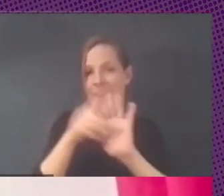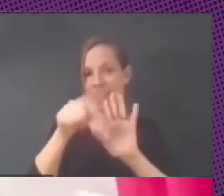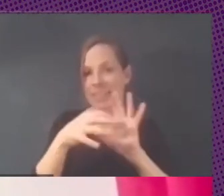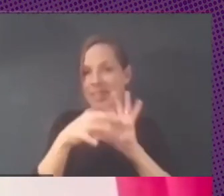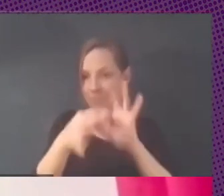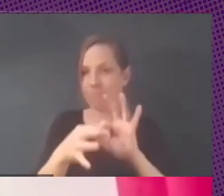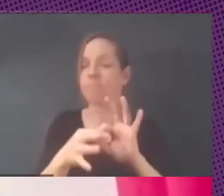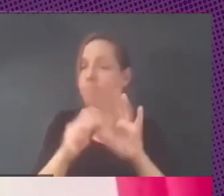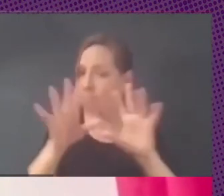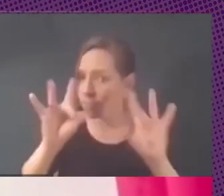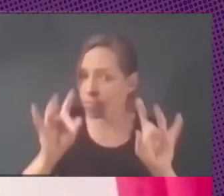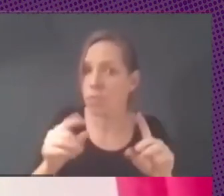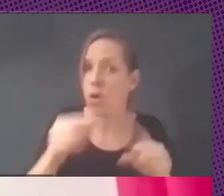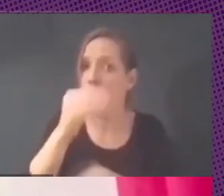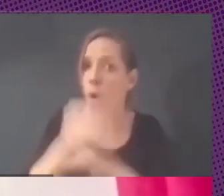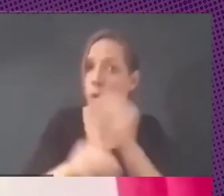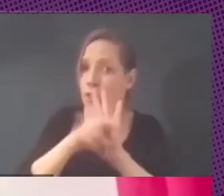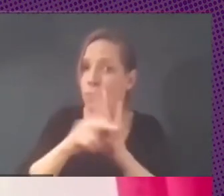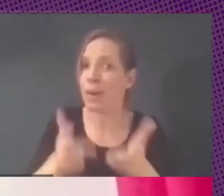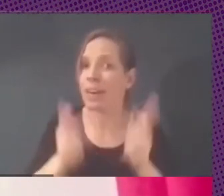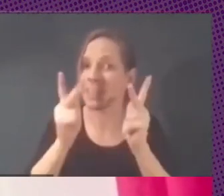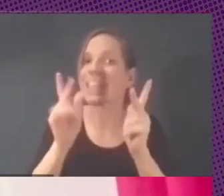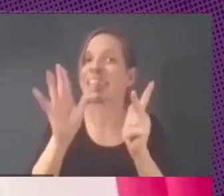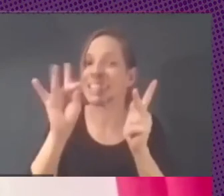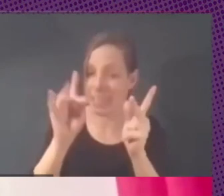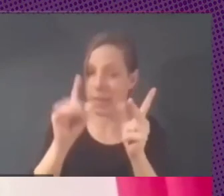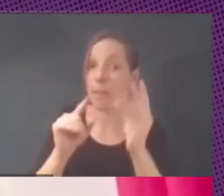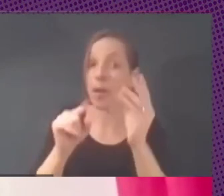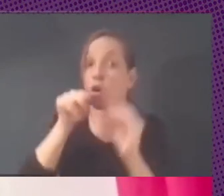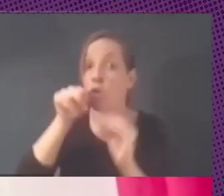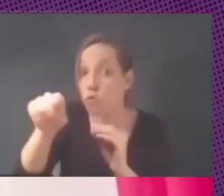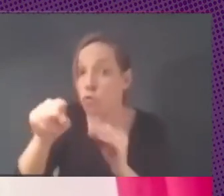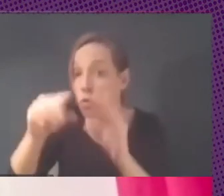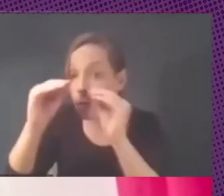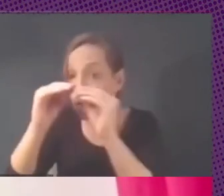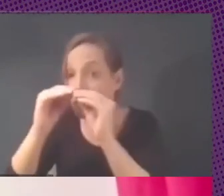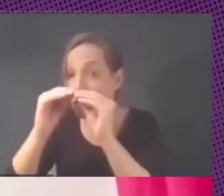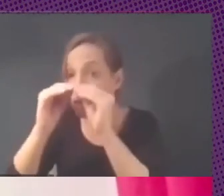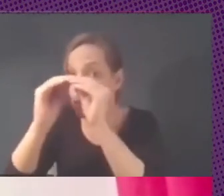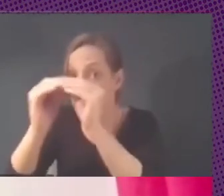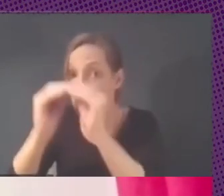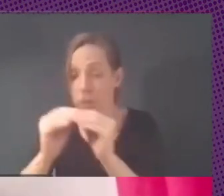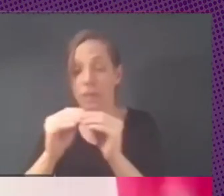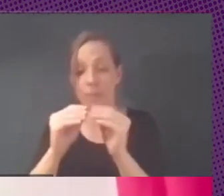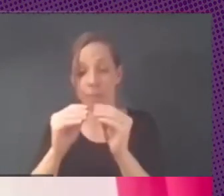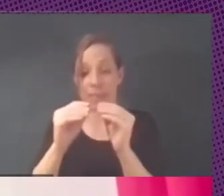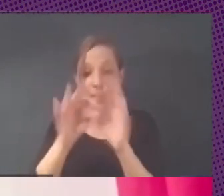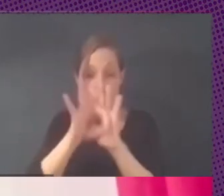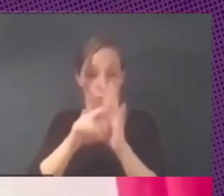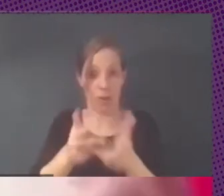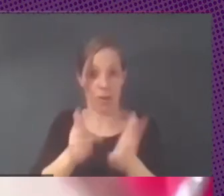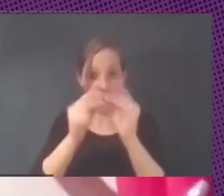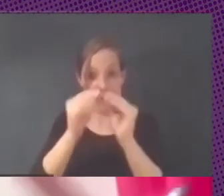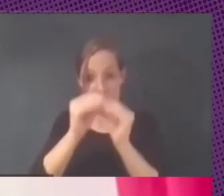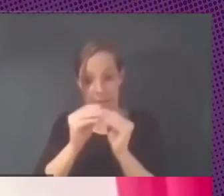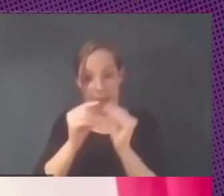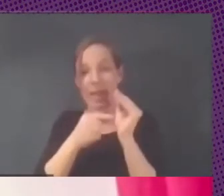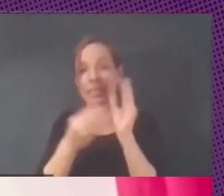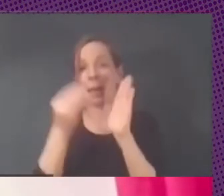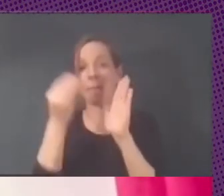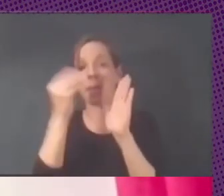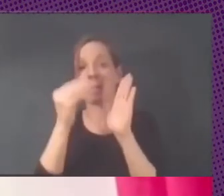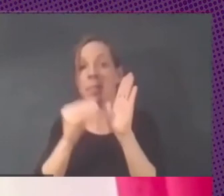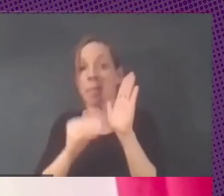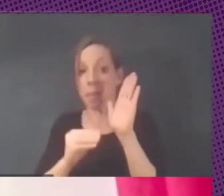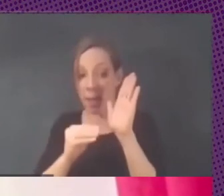dice que sí que tienes que usar software libre pero es que además el software que tú desarrolles si tú haces nuevos desarrollos en base a eso o nuevos de cero tienes también que